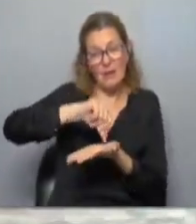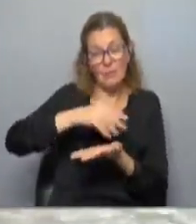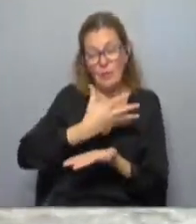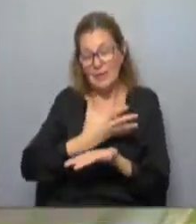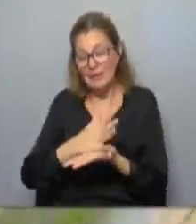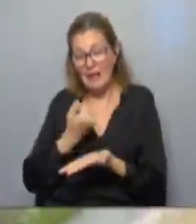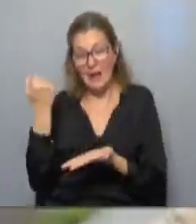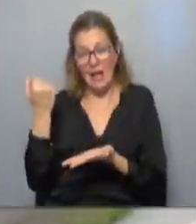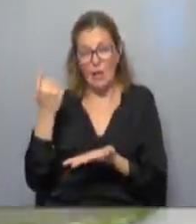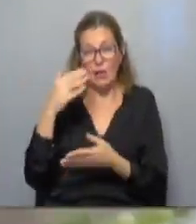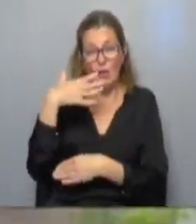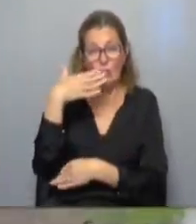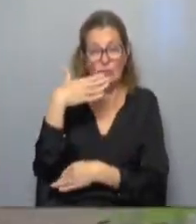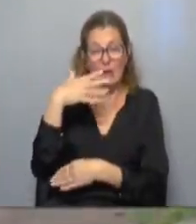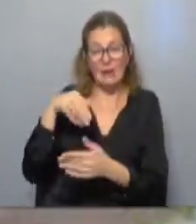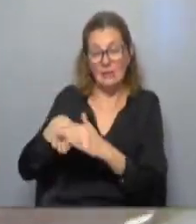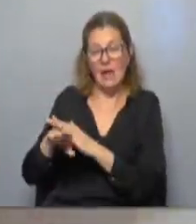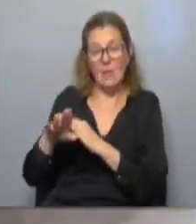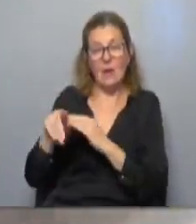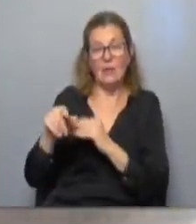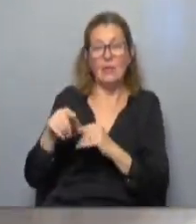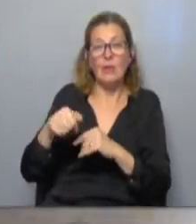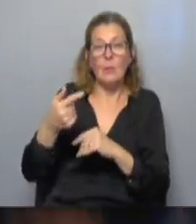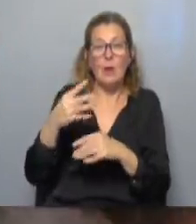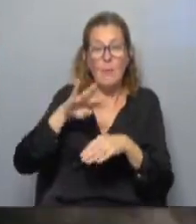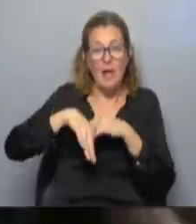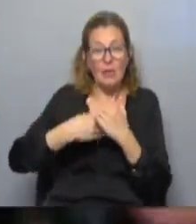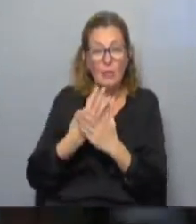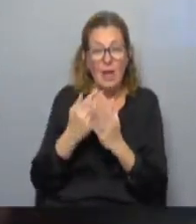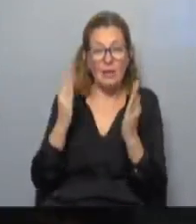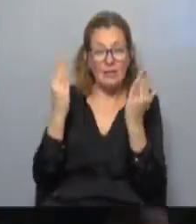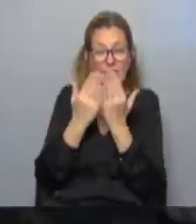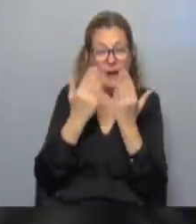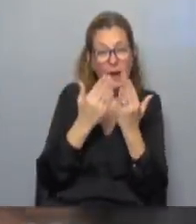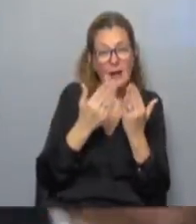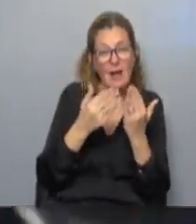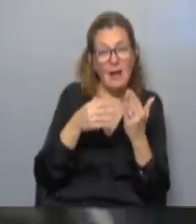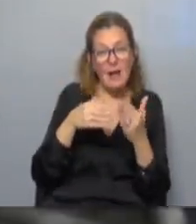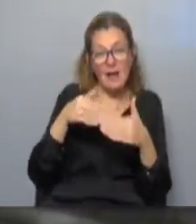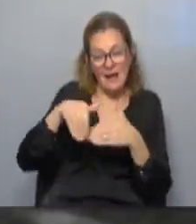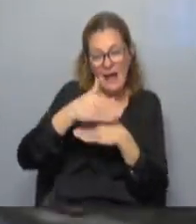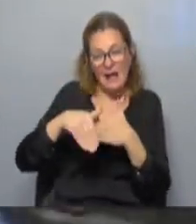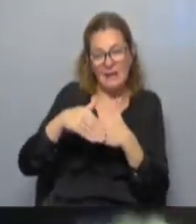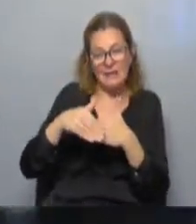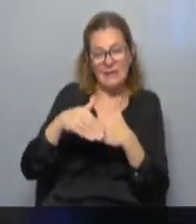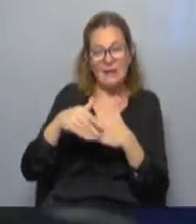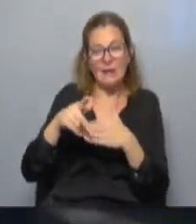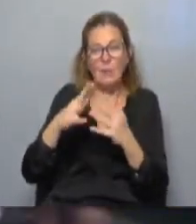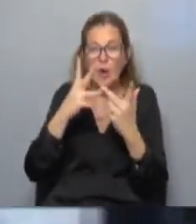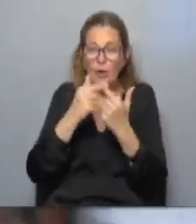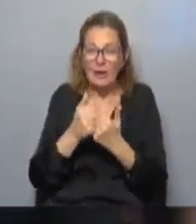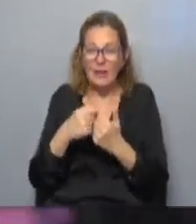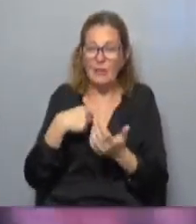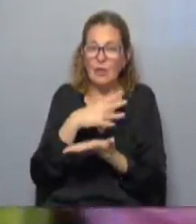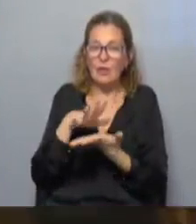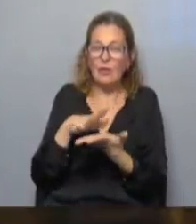sacados de los cuartos de hotel en los que se hospedaban luego que durante la madrugada cerraran calles y avenidas para buscar migrantes mientras que organizaciones